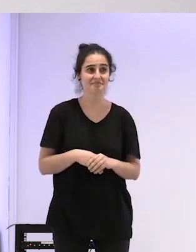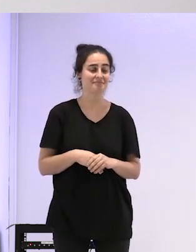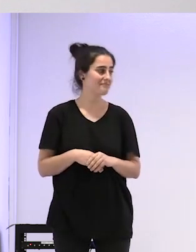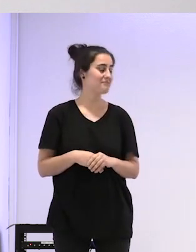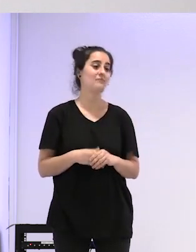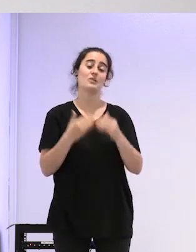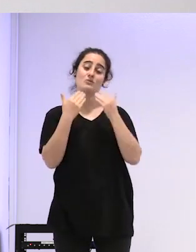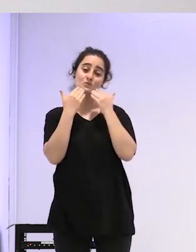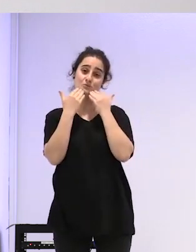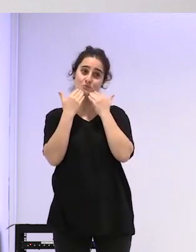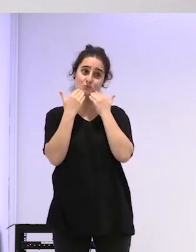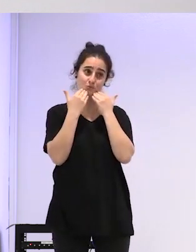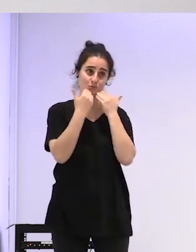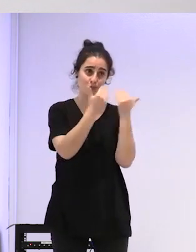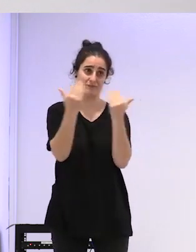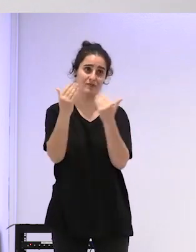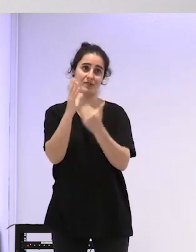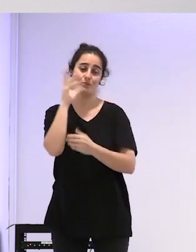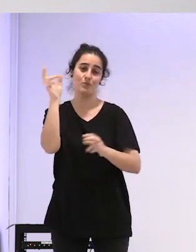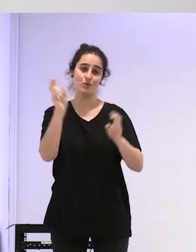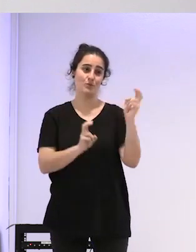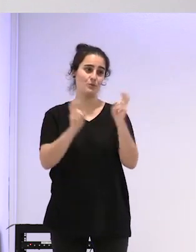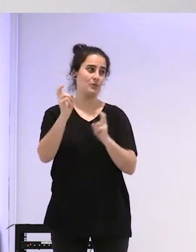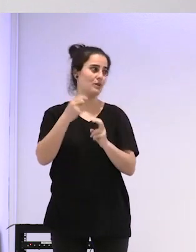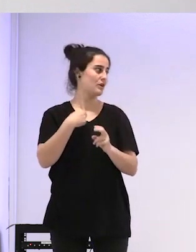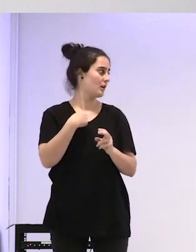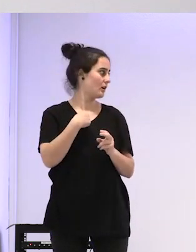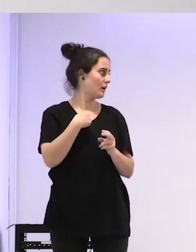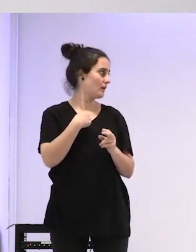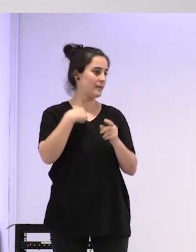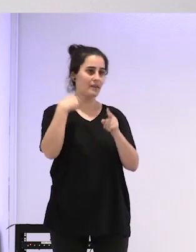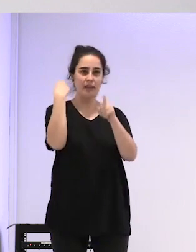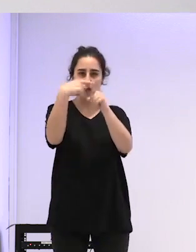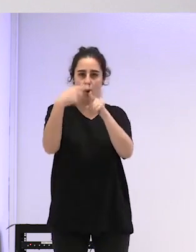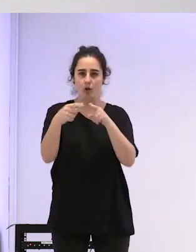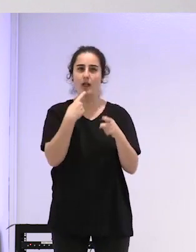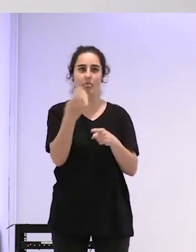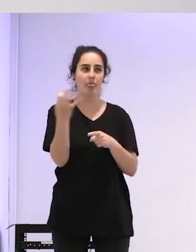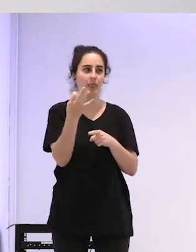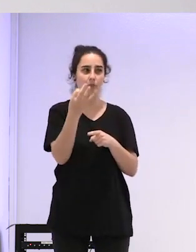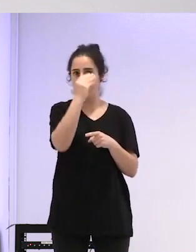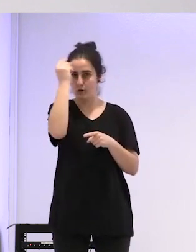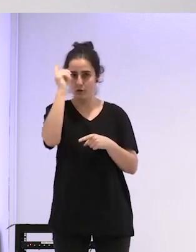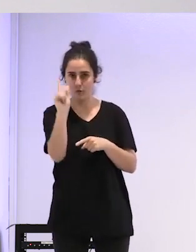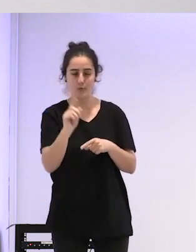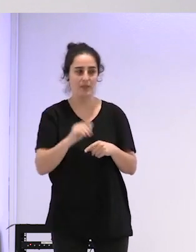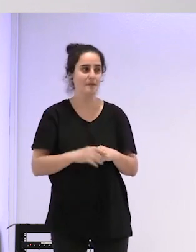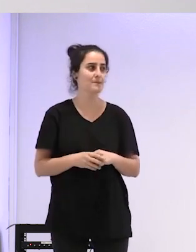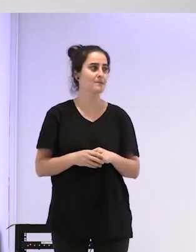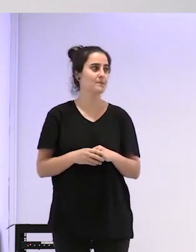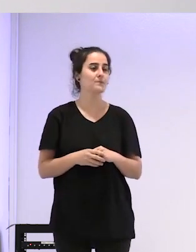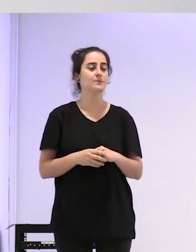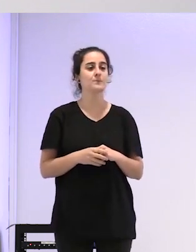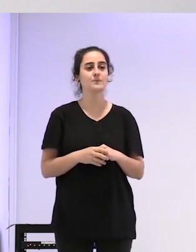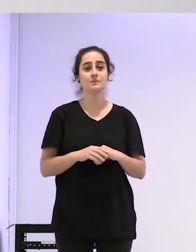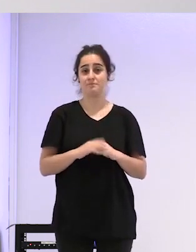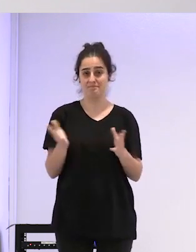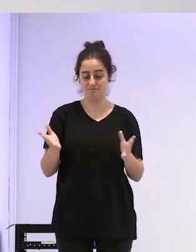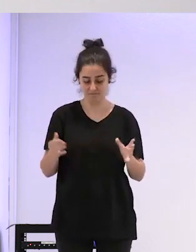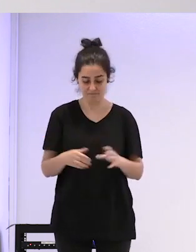pues muchas gracias por venir a ver que no me olvide más cosas que os tengo que decir bueno eso que